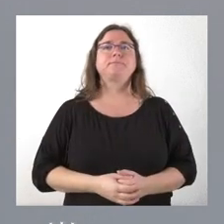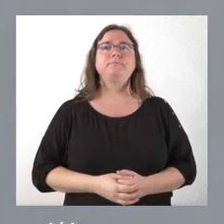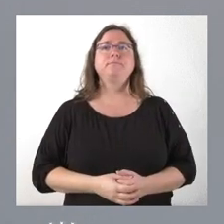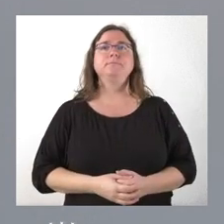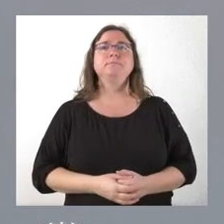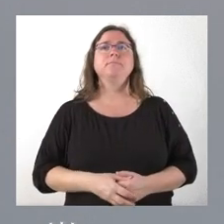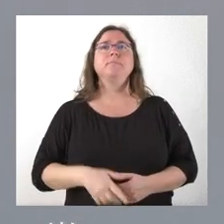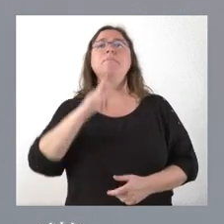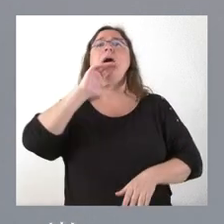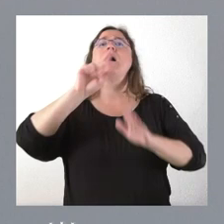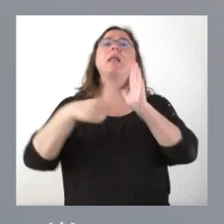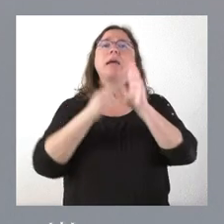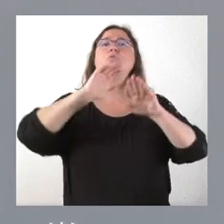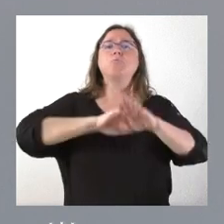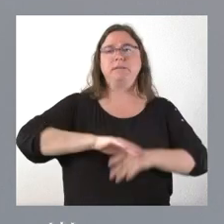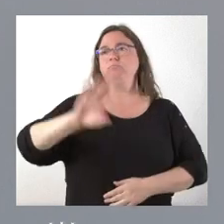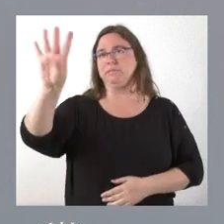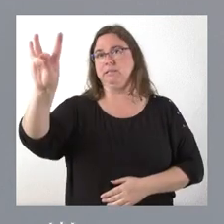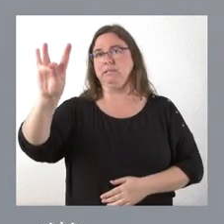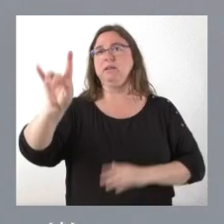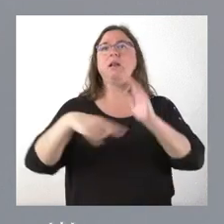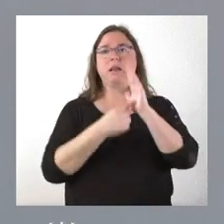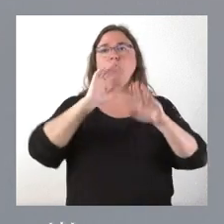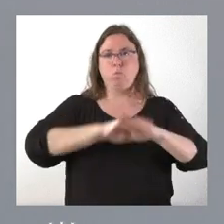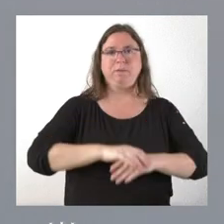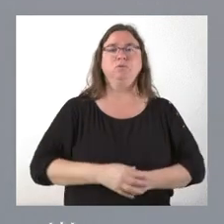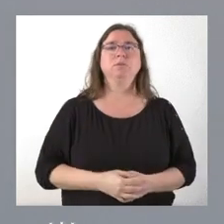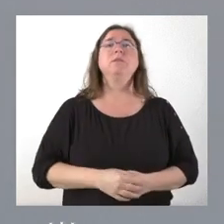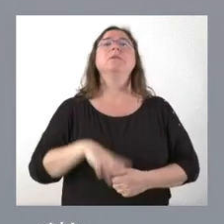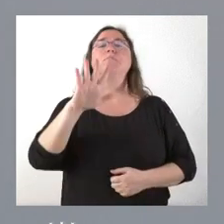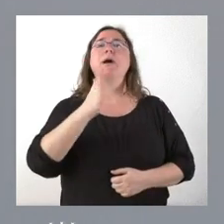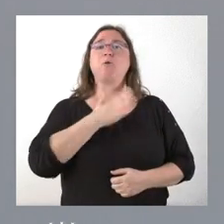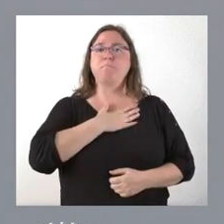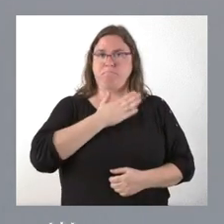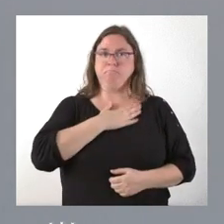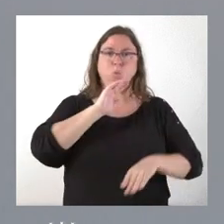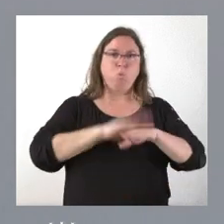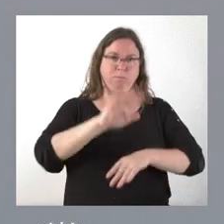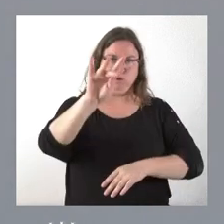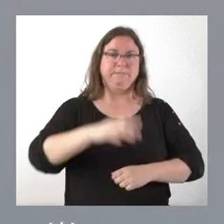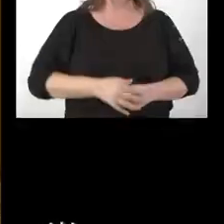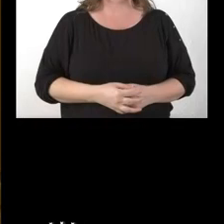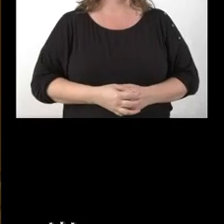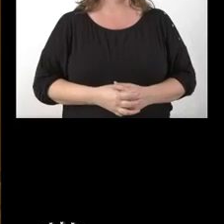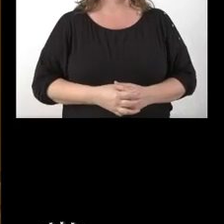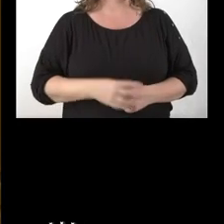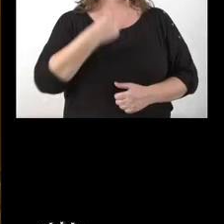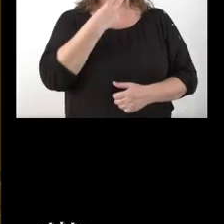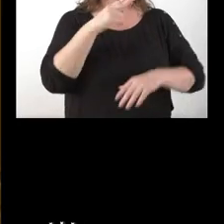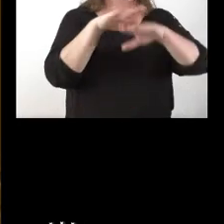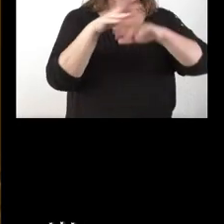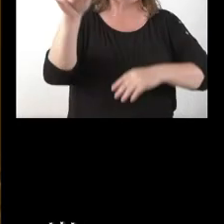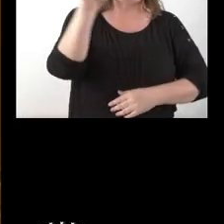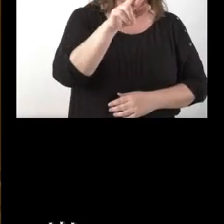cumplir la ley? Sí, vamos a cumplir la ley. En la parte que nos corresponde, cumpliremos la ley. Portavoz, perdone que insista,